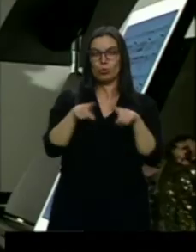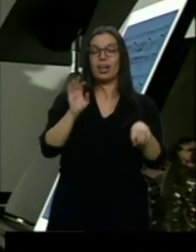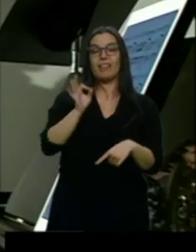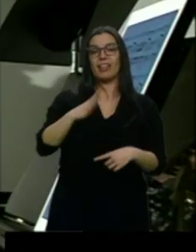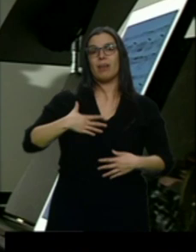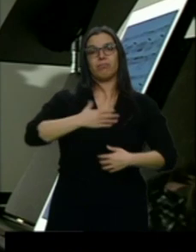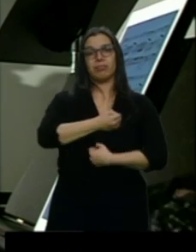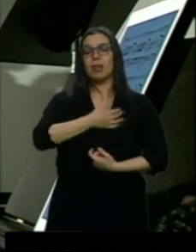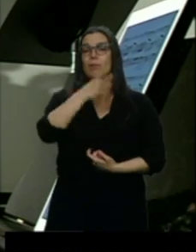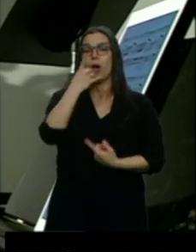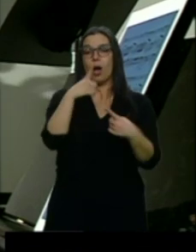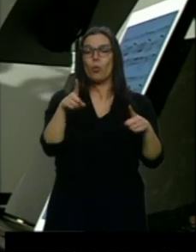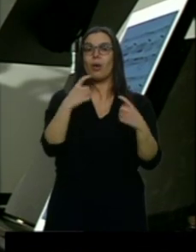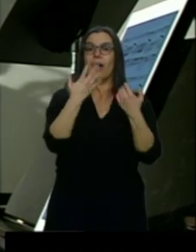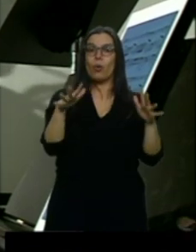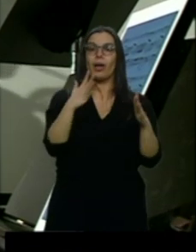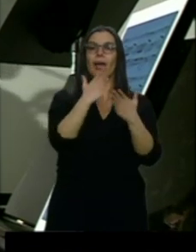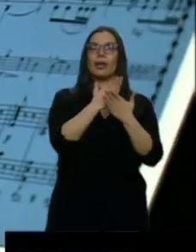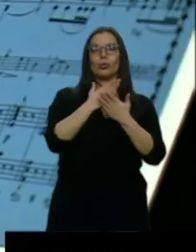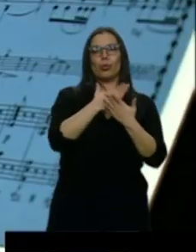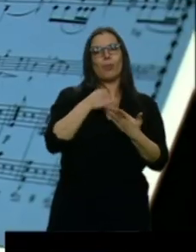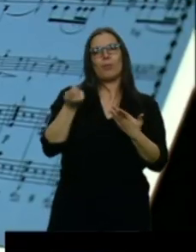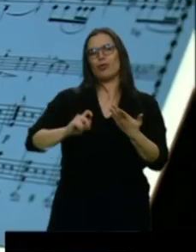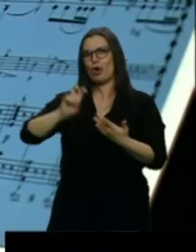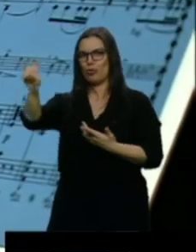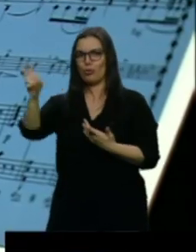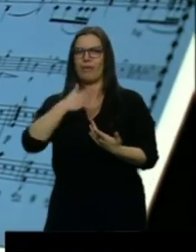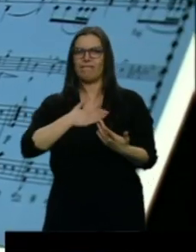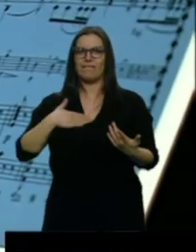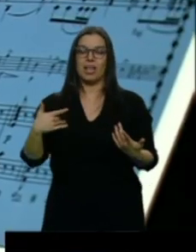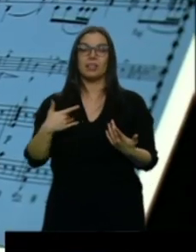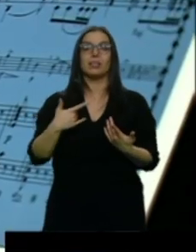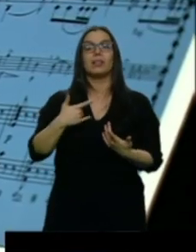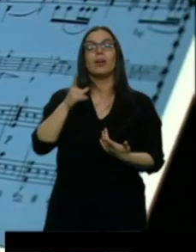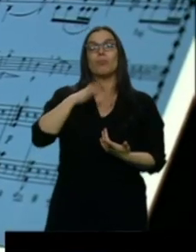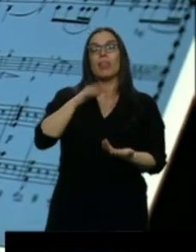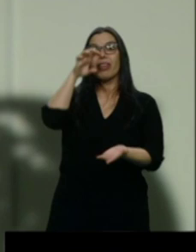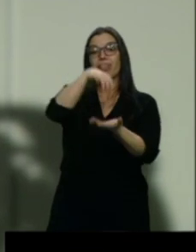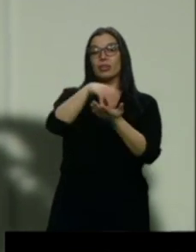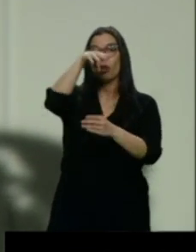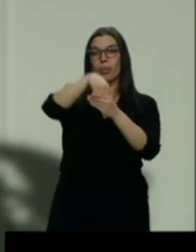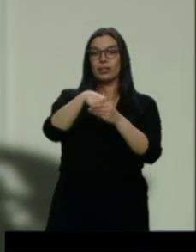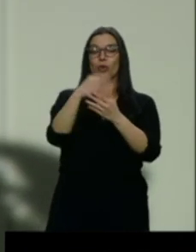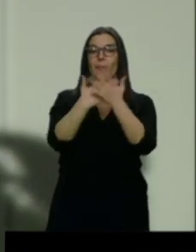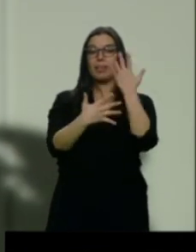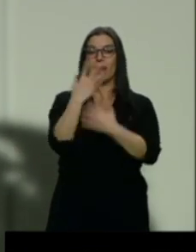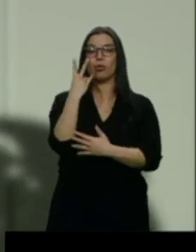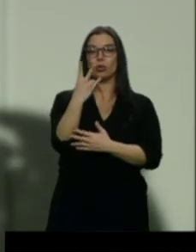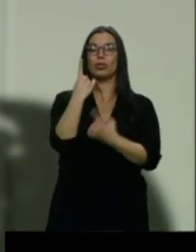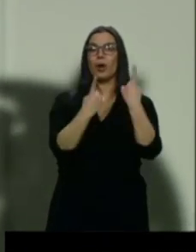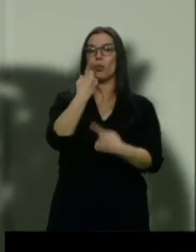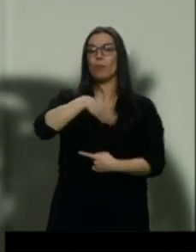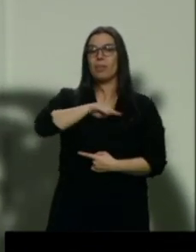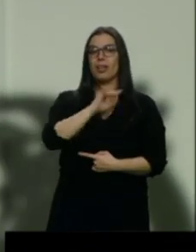caso. Una posible solución son los centros integrados donde cursar ambos estudios de forma coordinada. En España existen algunos, pero son todavía la